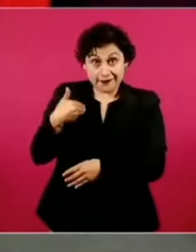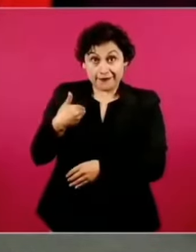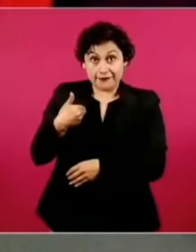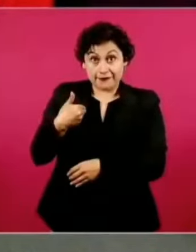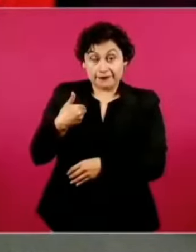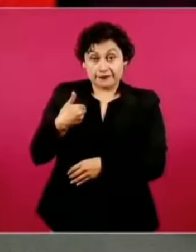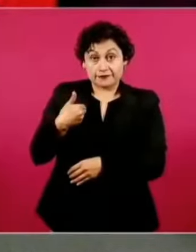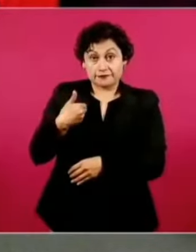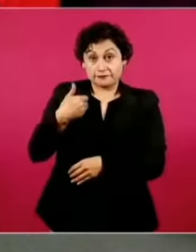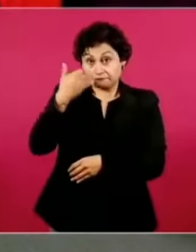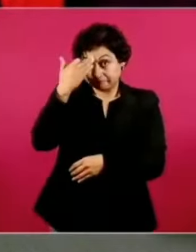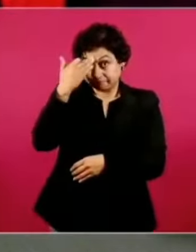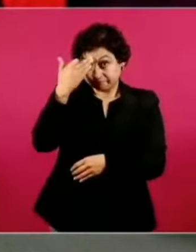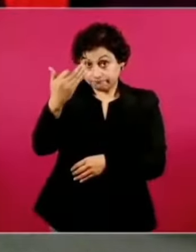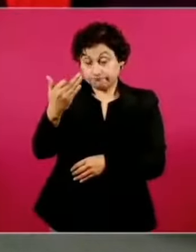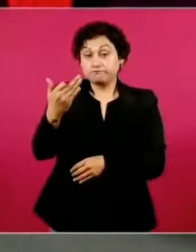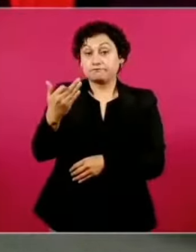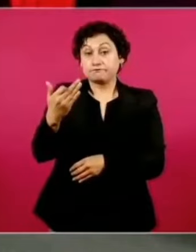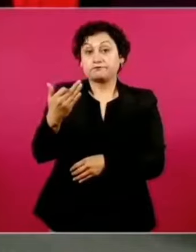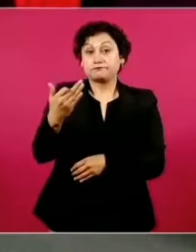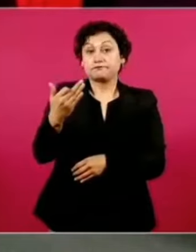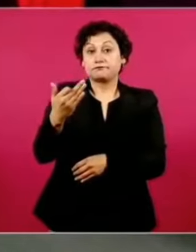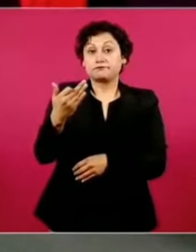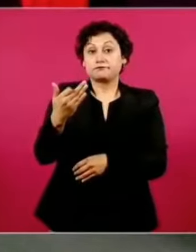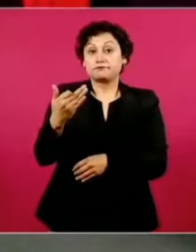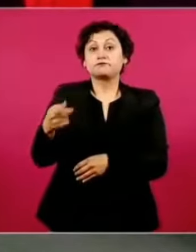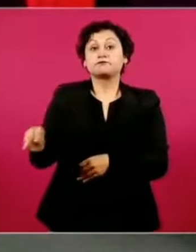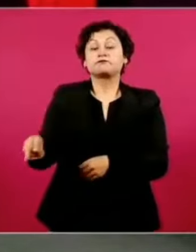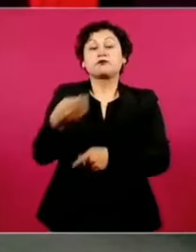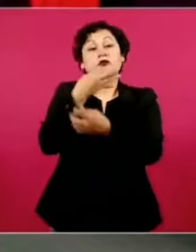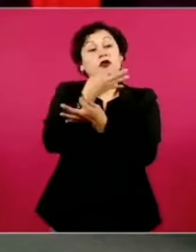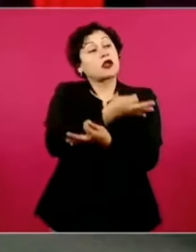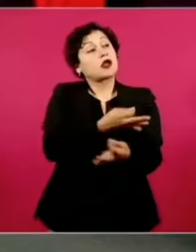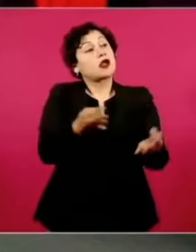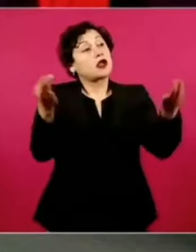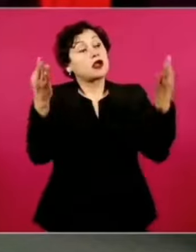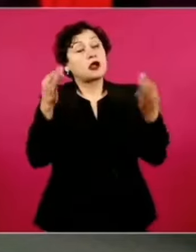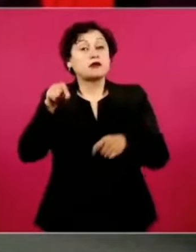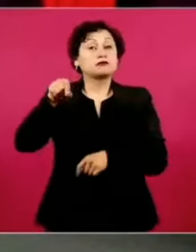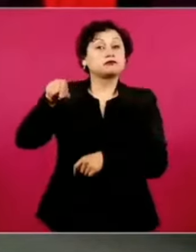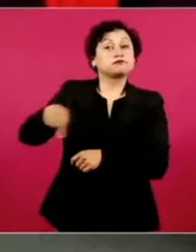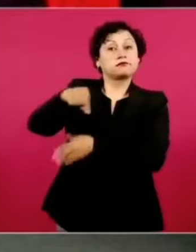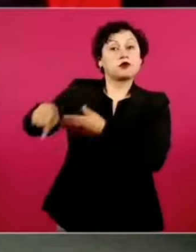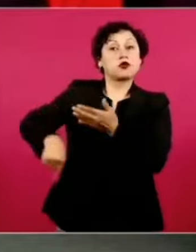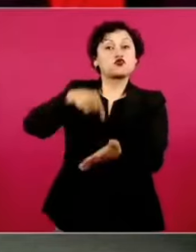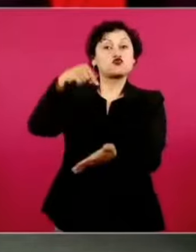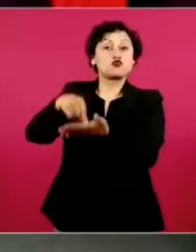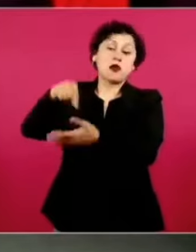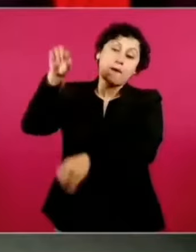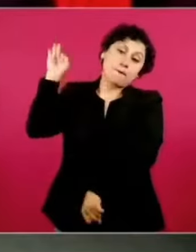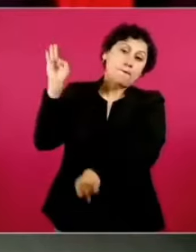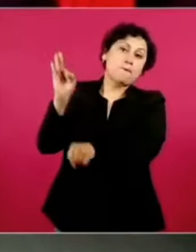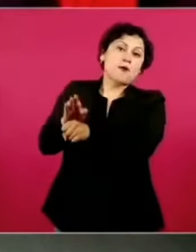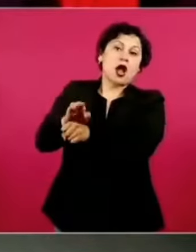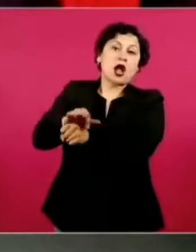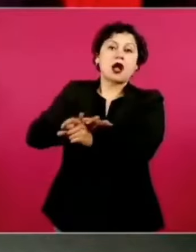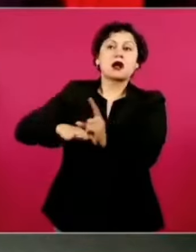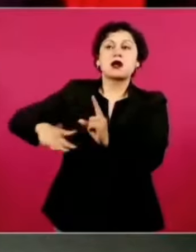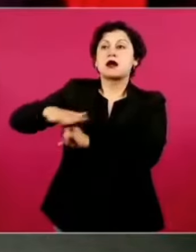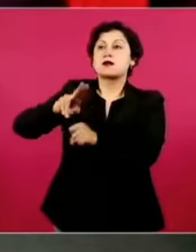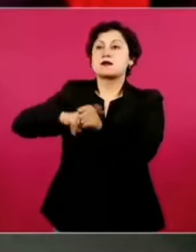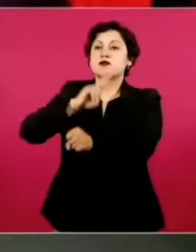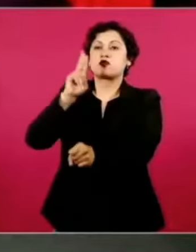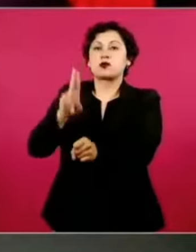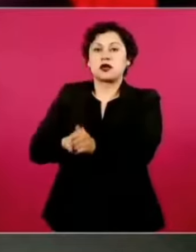se declare área natural protegida.